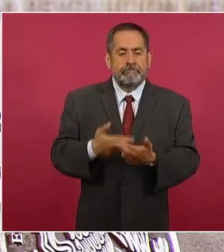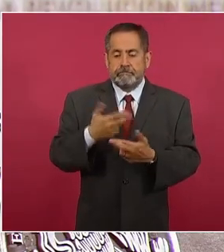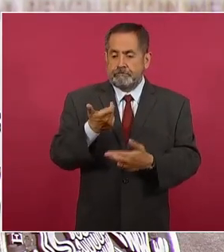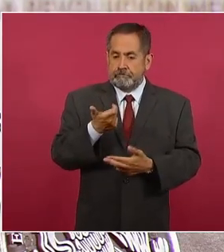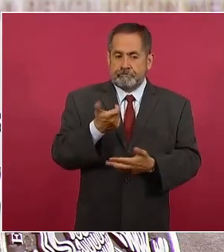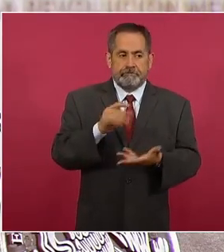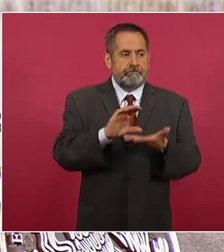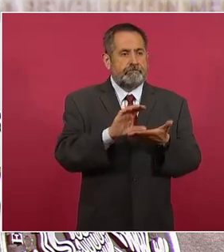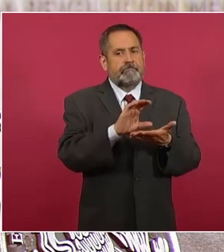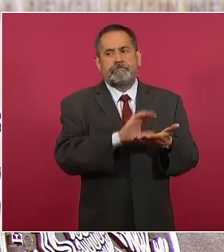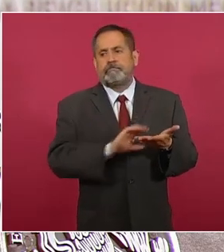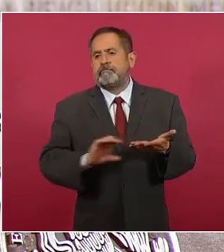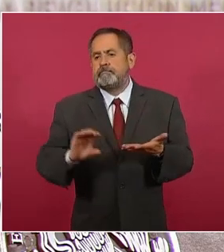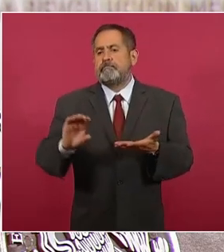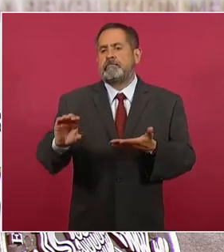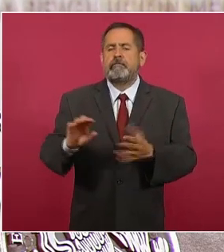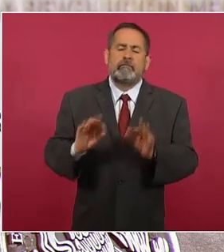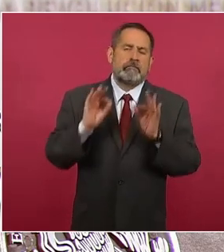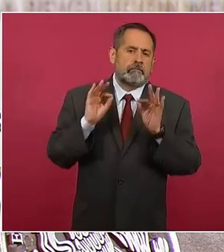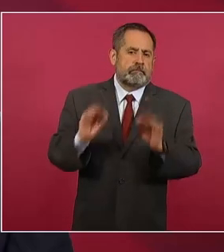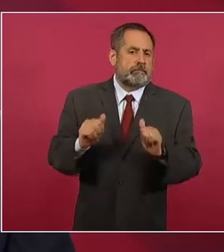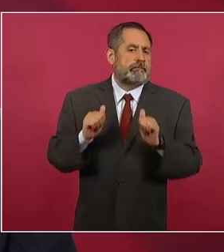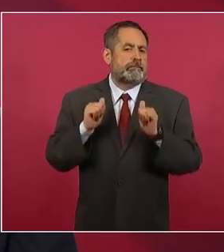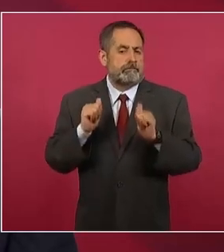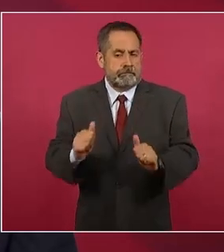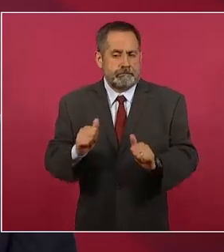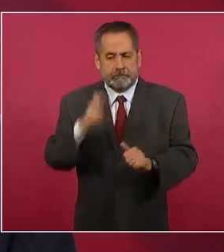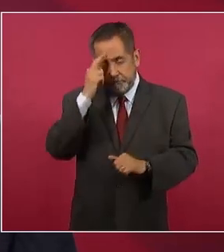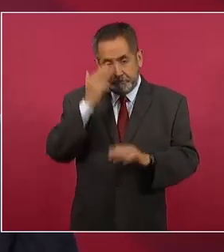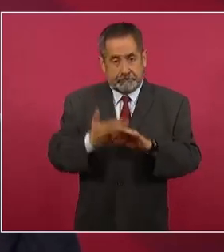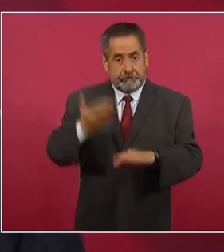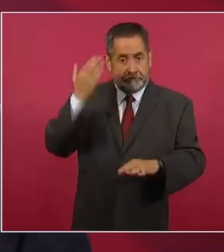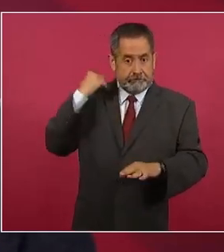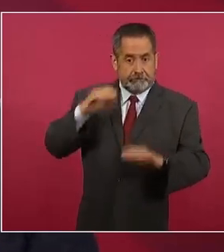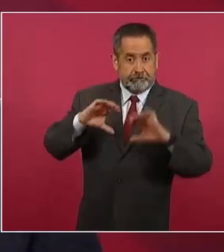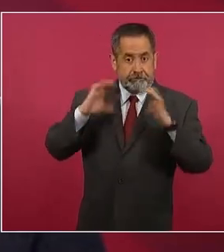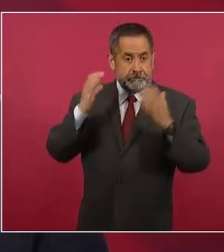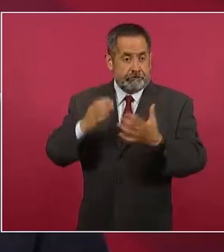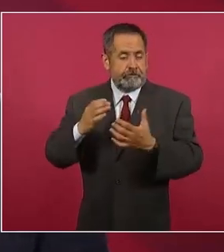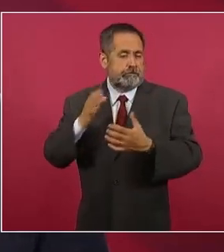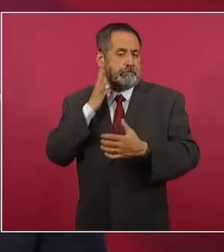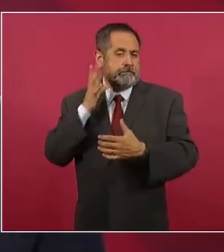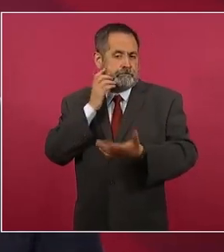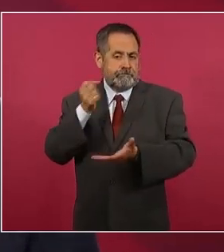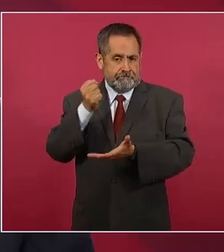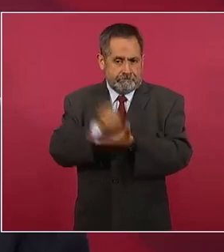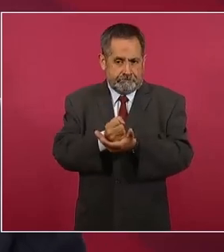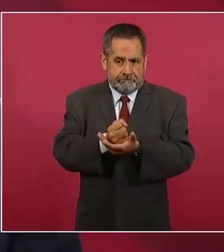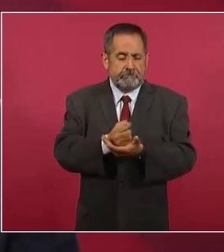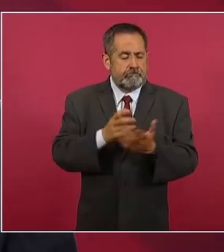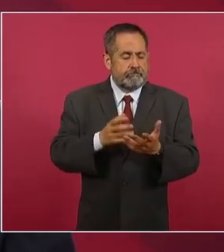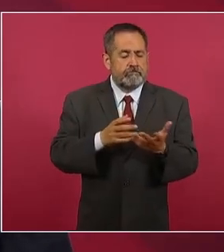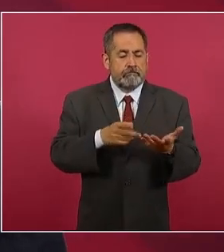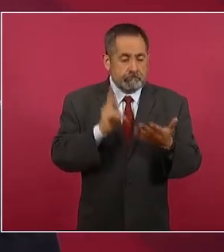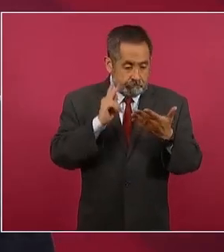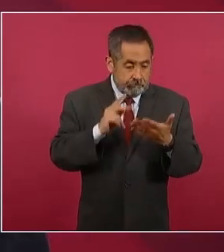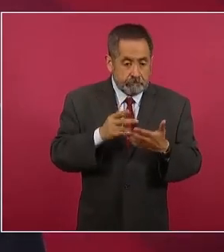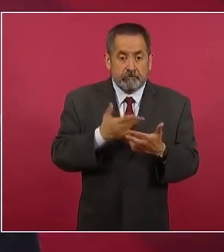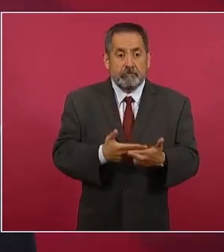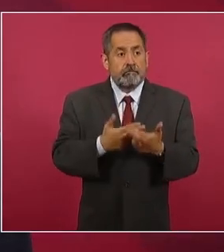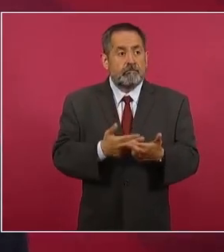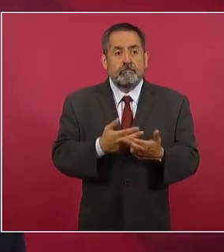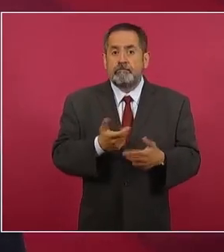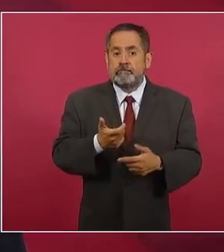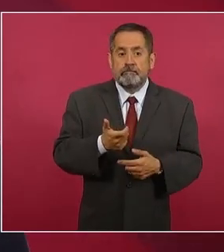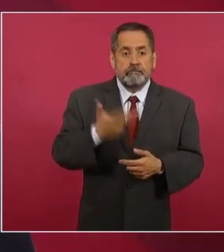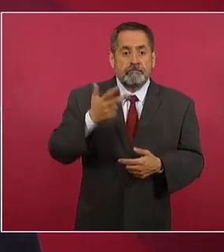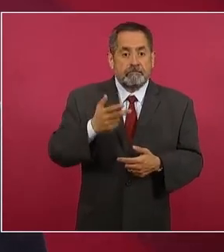cálculo del presupuesto autorizado por el Congreso. Este excedente se está utilizando para